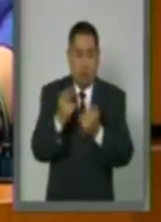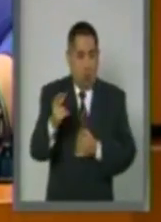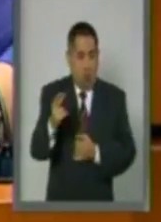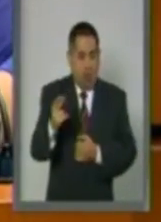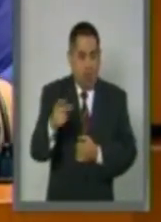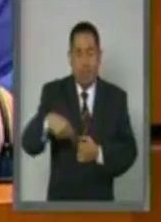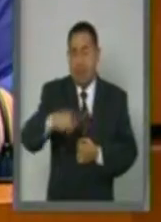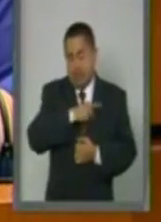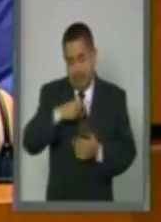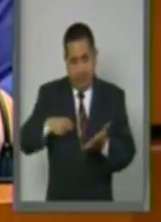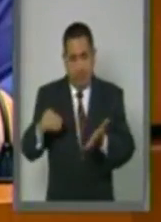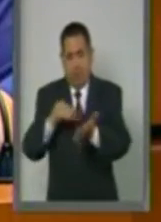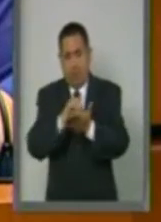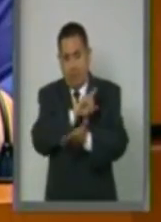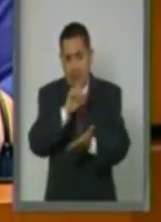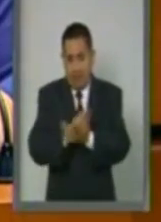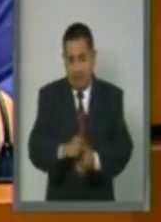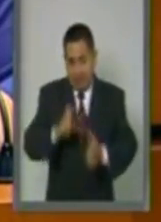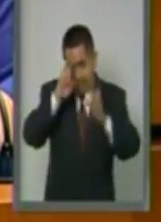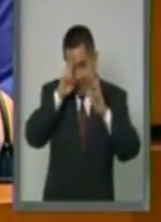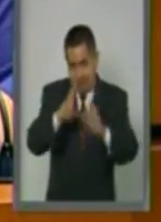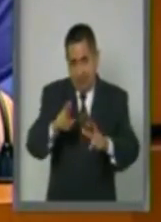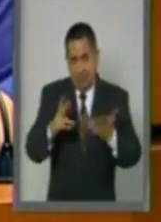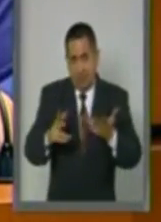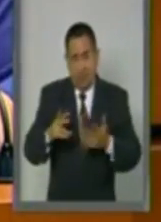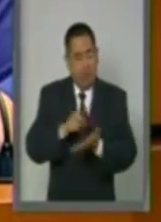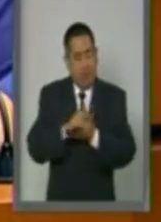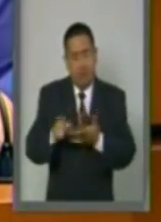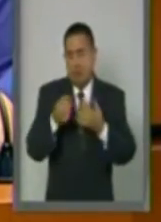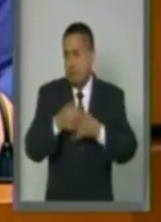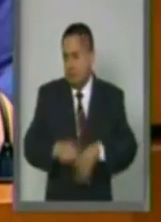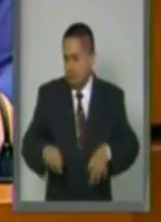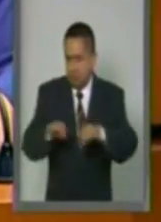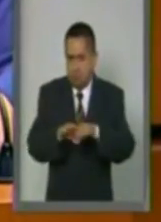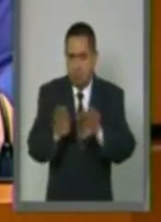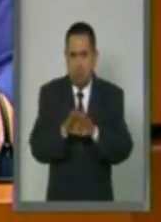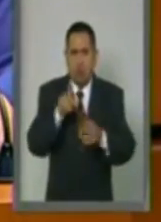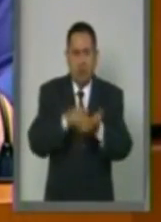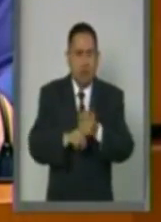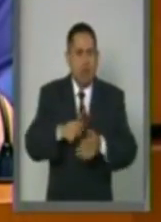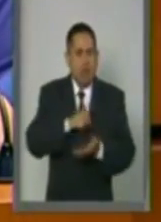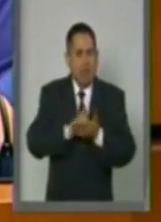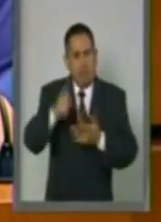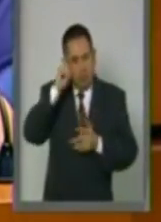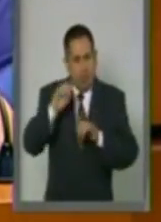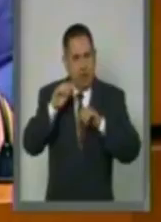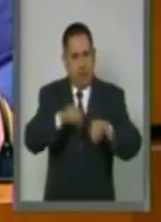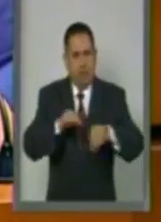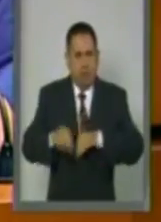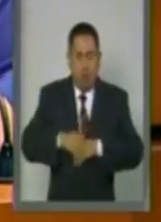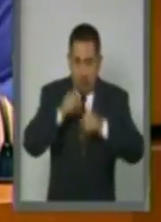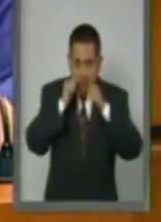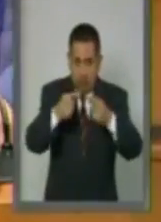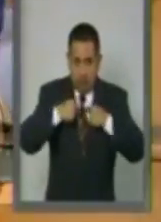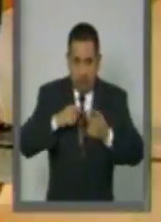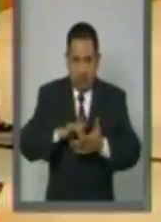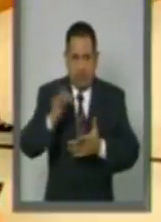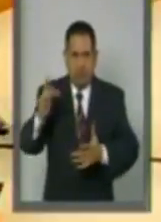establecer en la ley el respeto a un derecho tan importante como es el derecho al trabajo. Por su atención, muchas gracias.